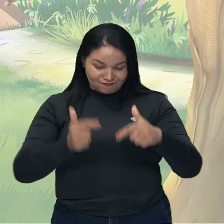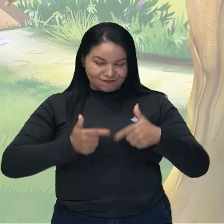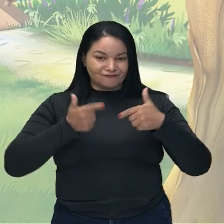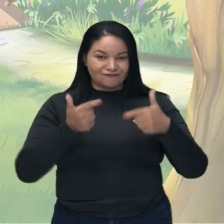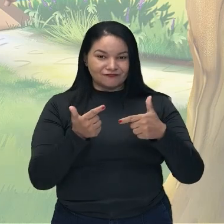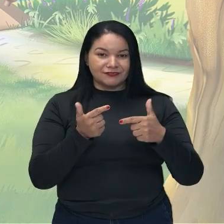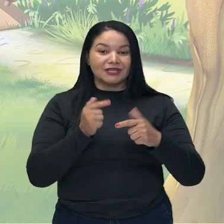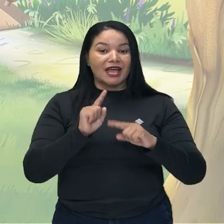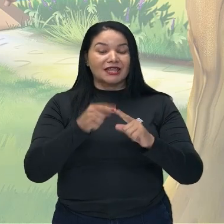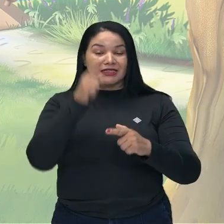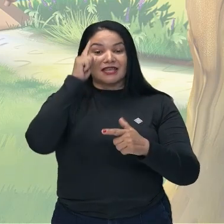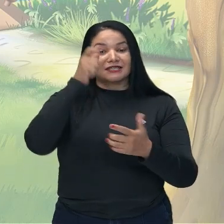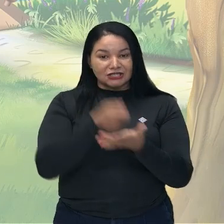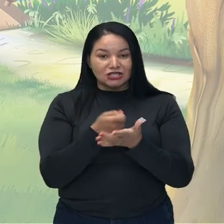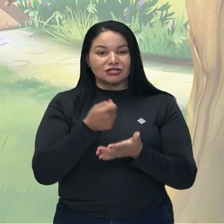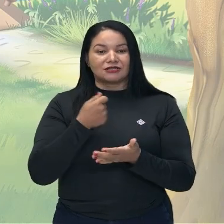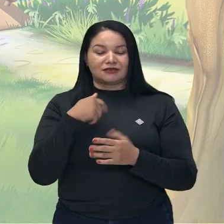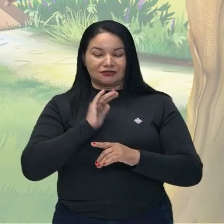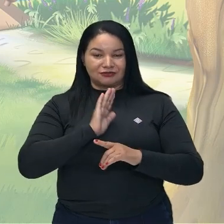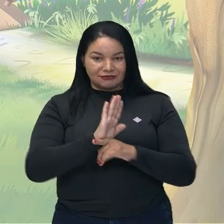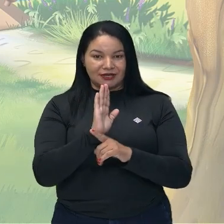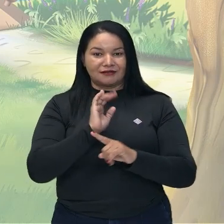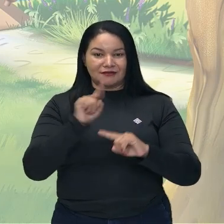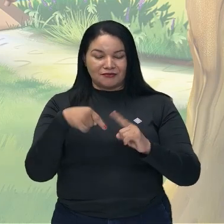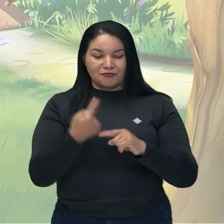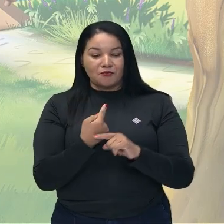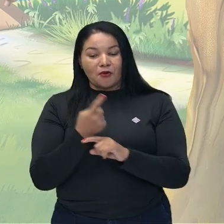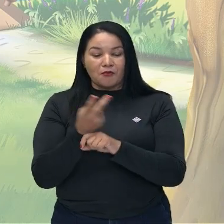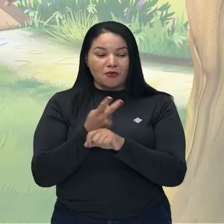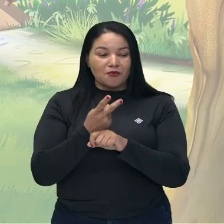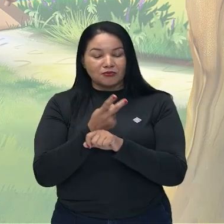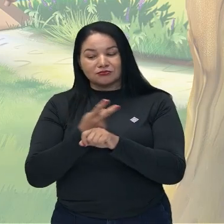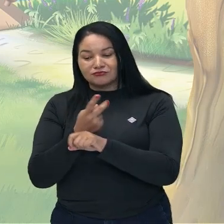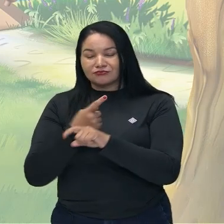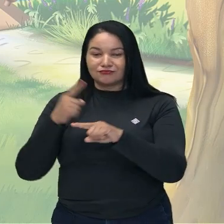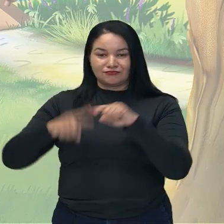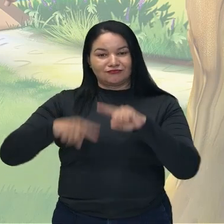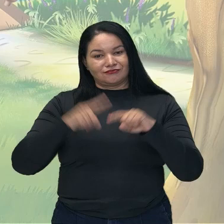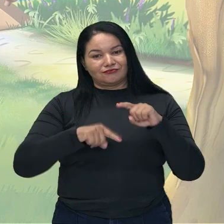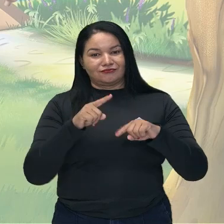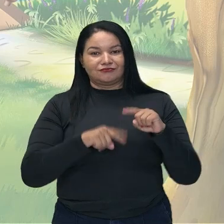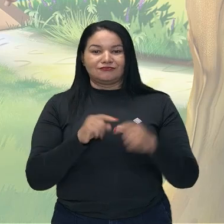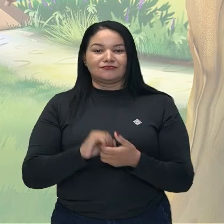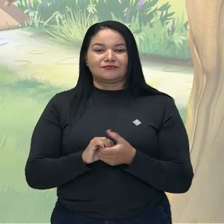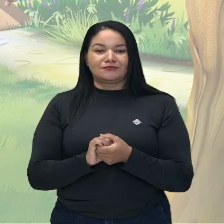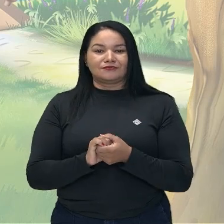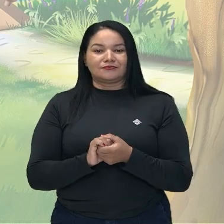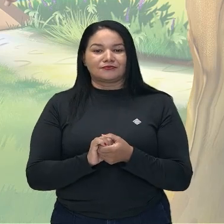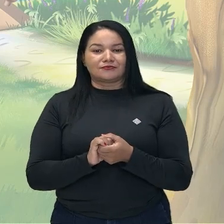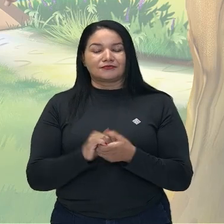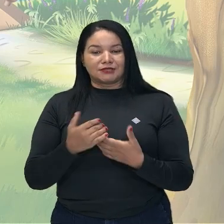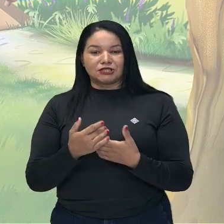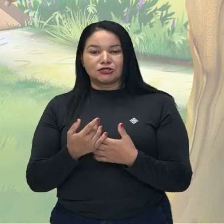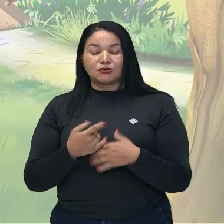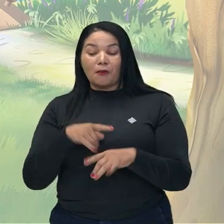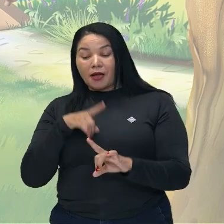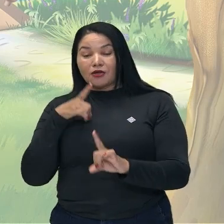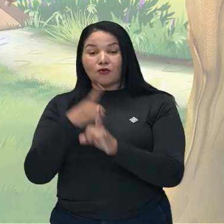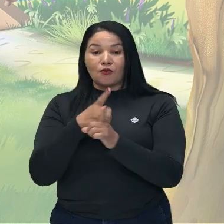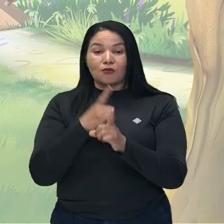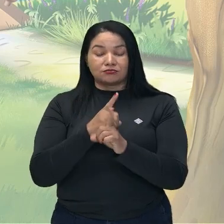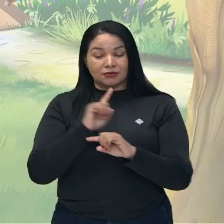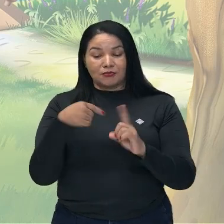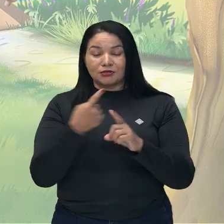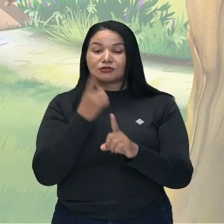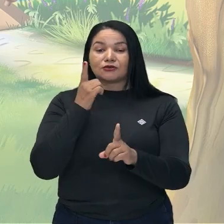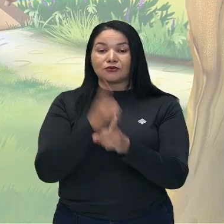decide ayudar y empieza a buscar los objetos. Ella busca objetos mágicos. Ella